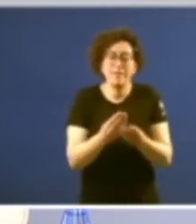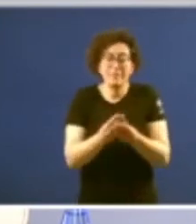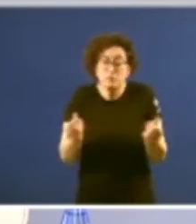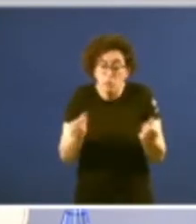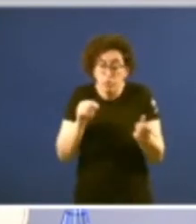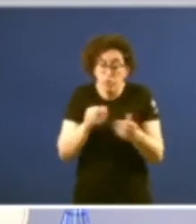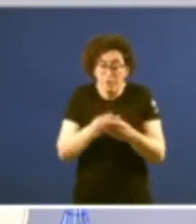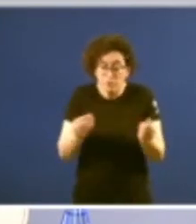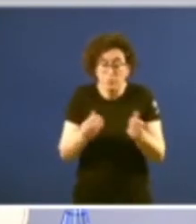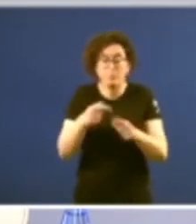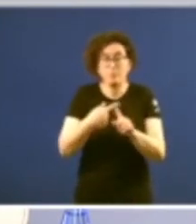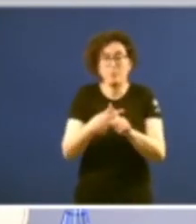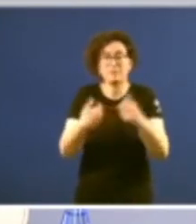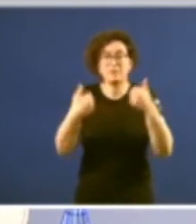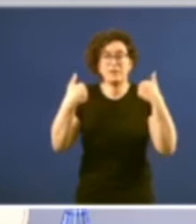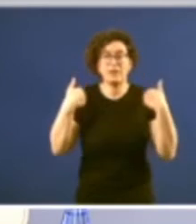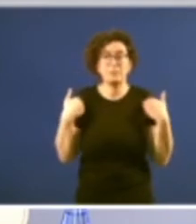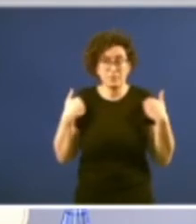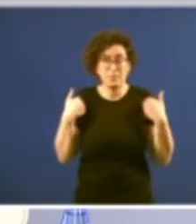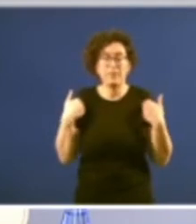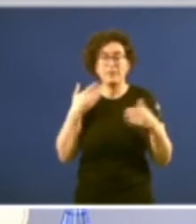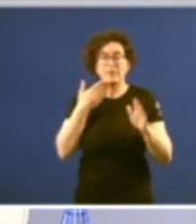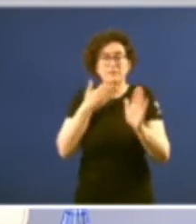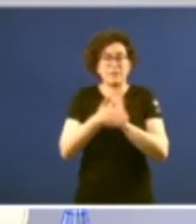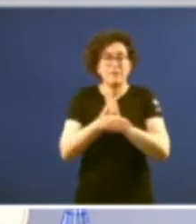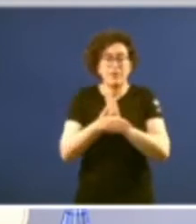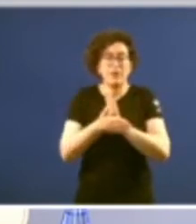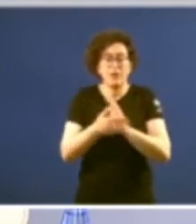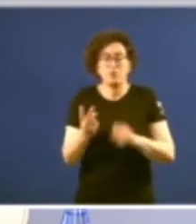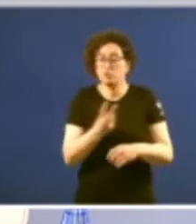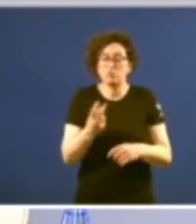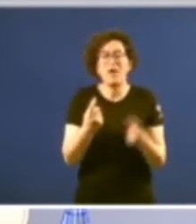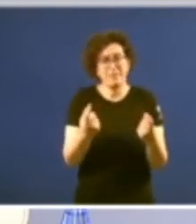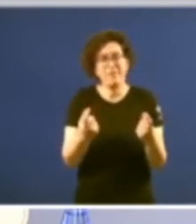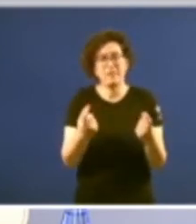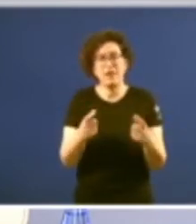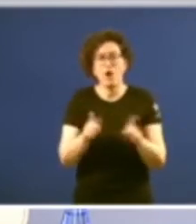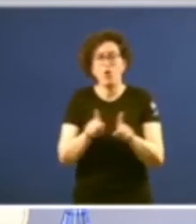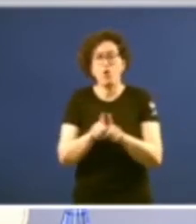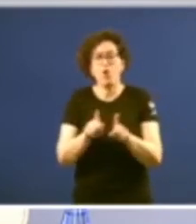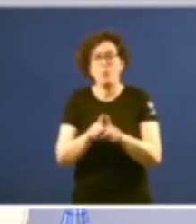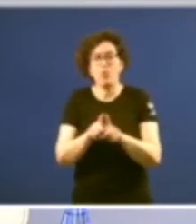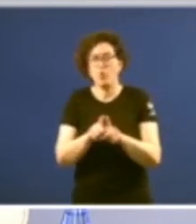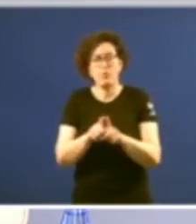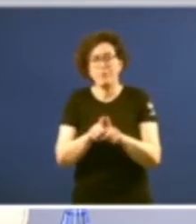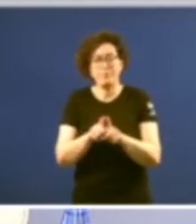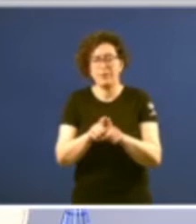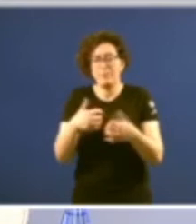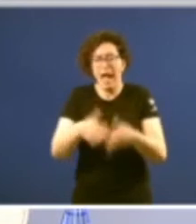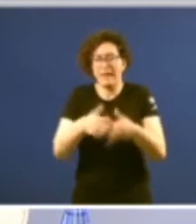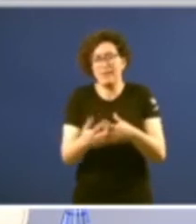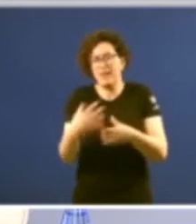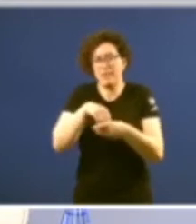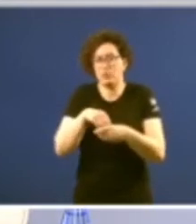responsabilidade complementase e necesitanse como o cilindro e o pistón nunha máquina